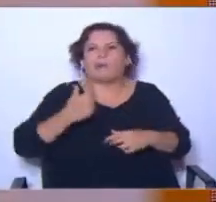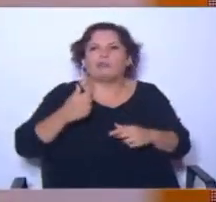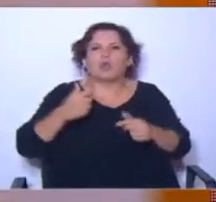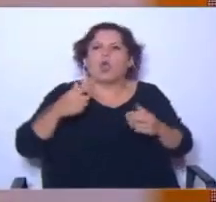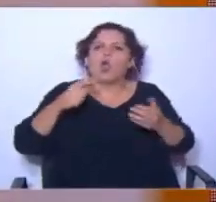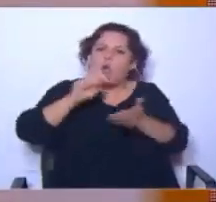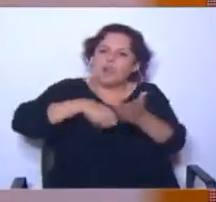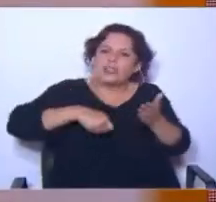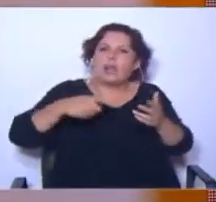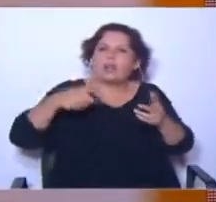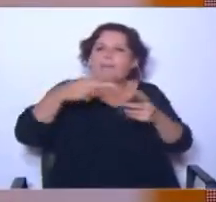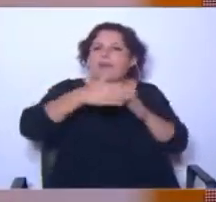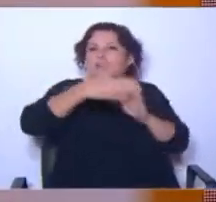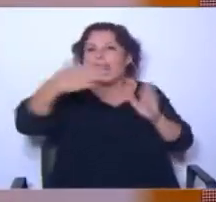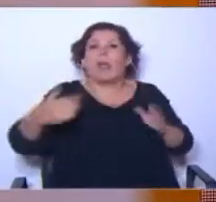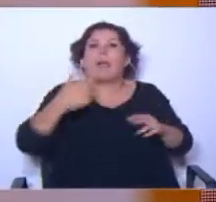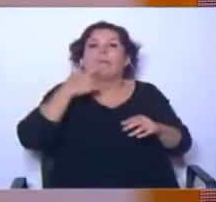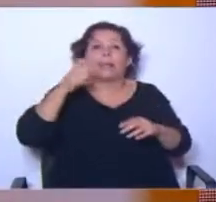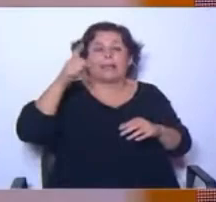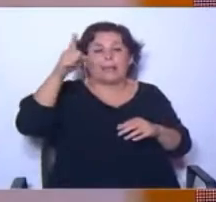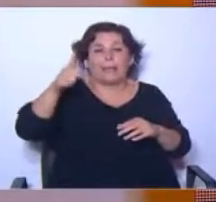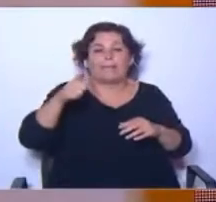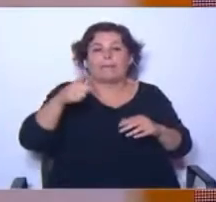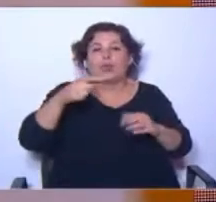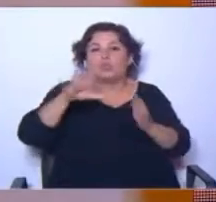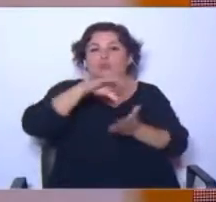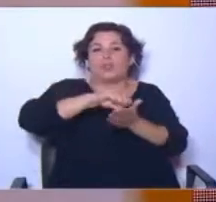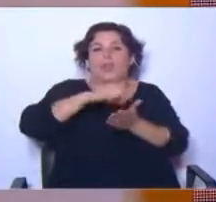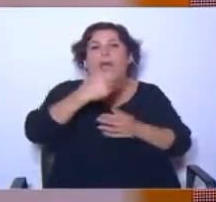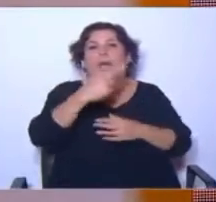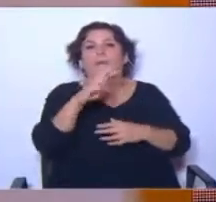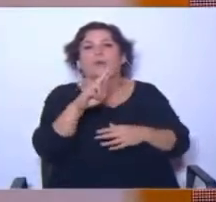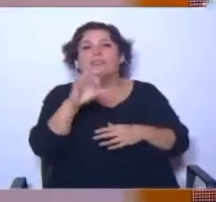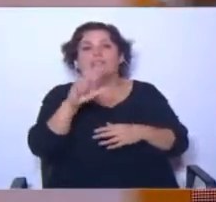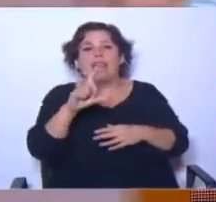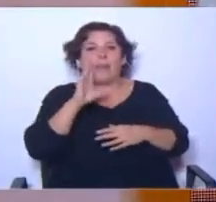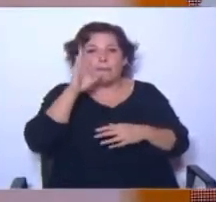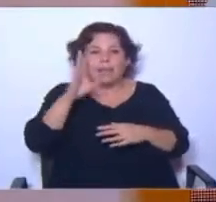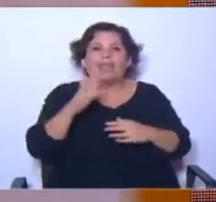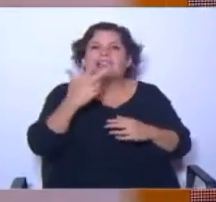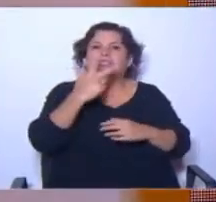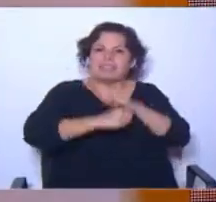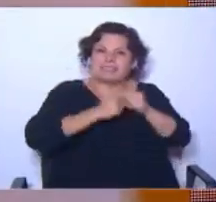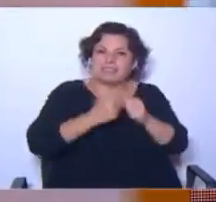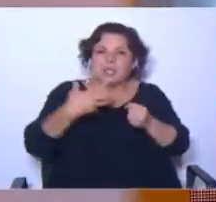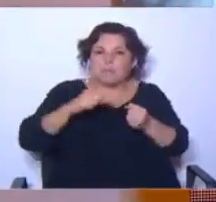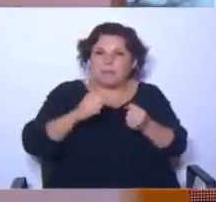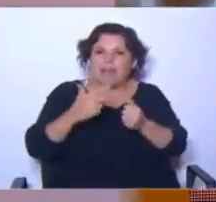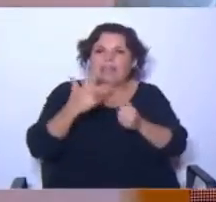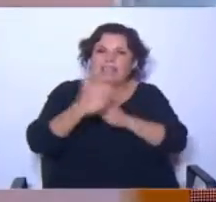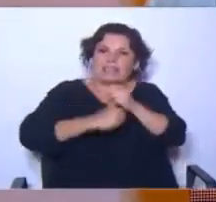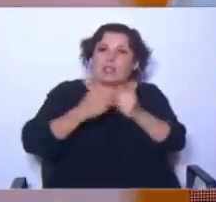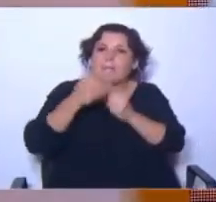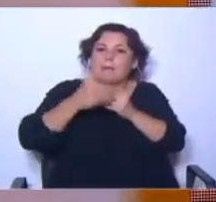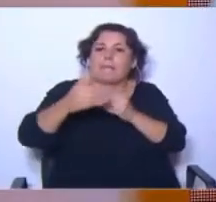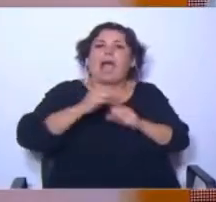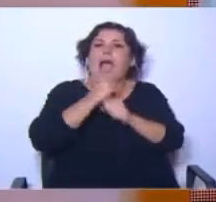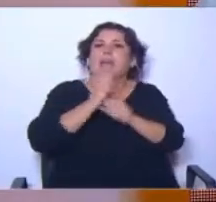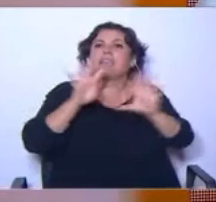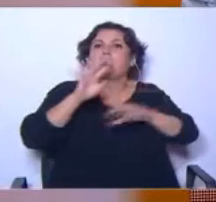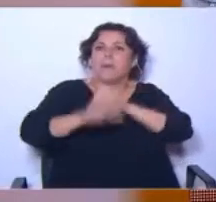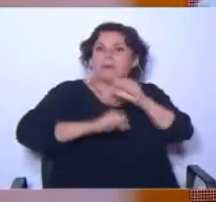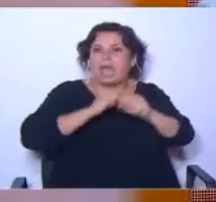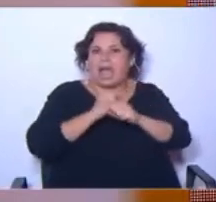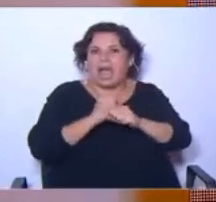tengan plazos largos. La ciudad de Bruselas, por ejemplo, tiene tres años, conocieron a tres años más y tres años más. O durante nueve años no tenés la posibilidad